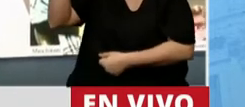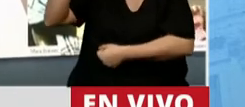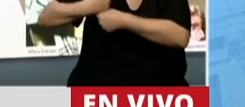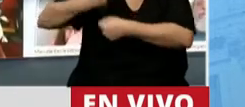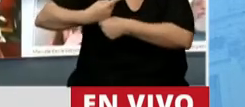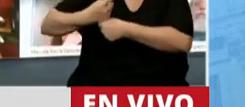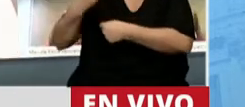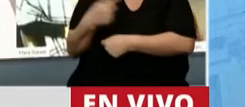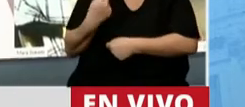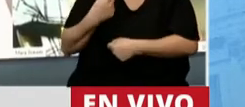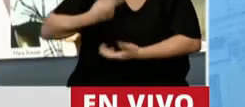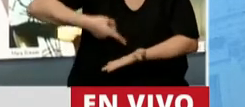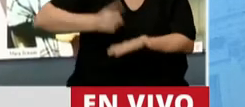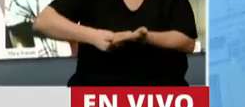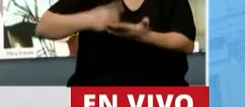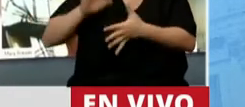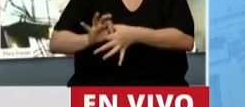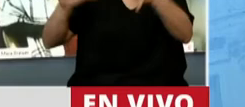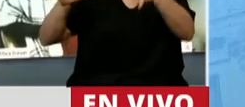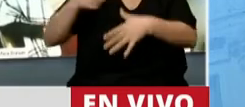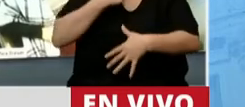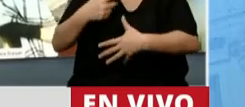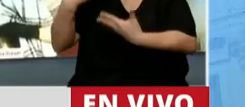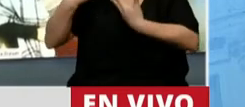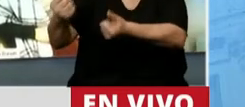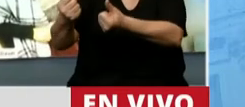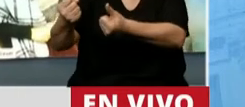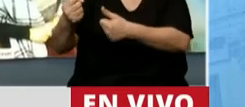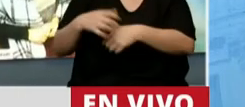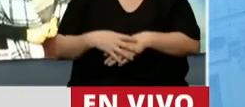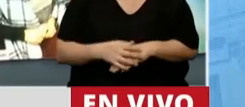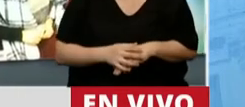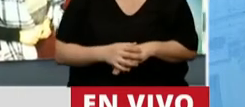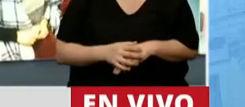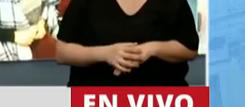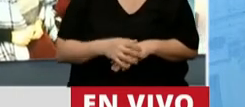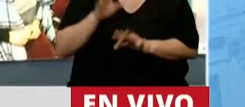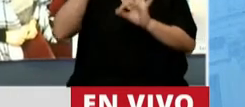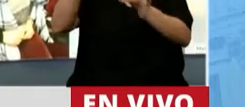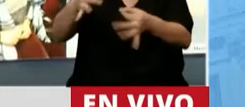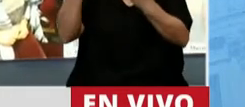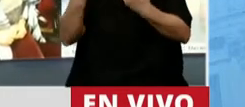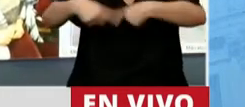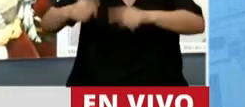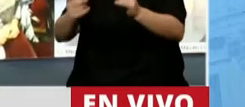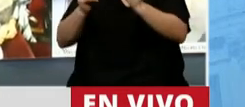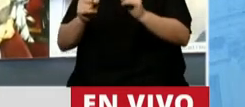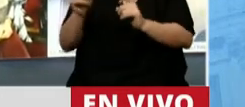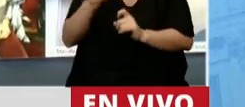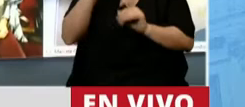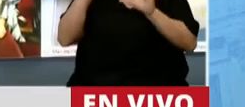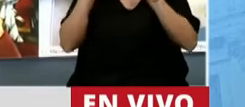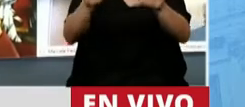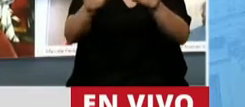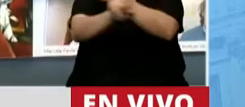republicanos y democráticos, con toda la fiereza que esto sea necesario. No es odio,